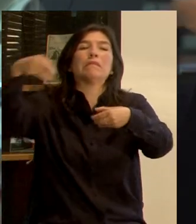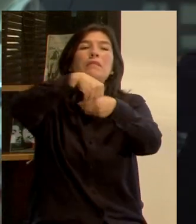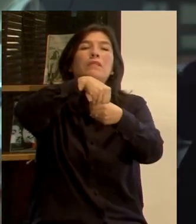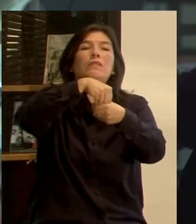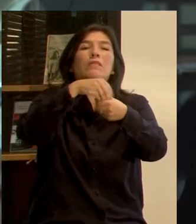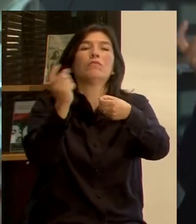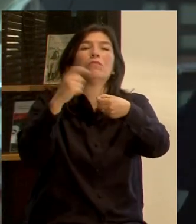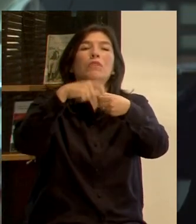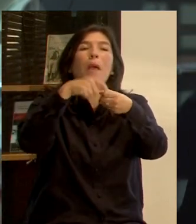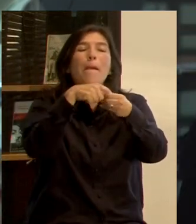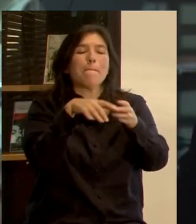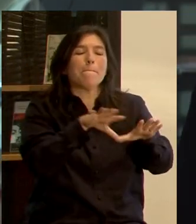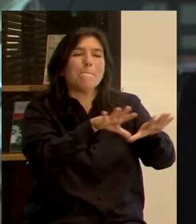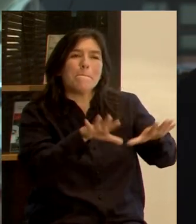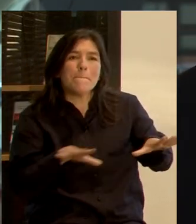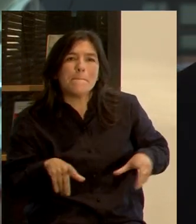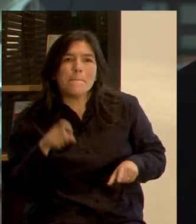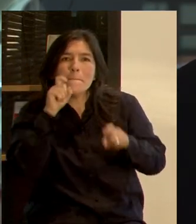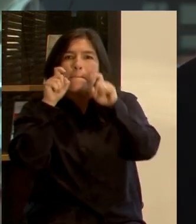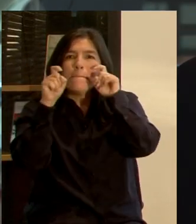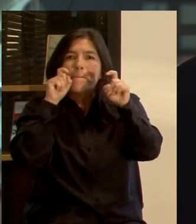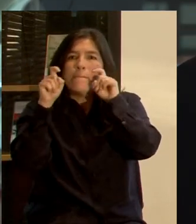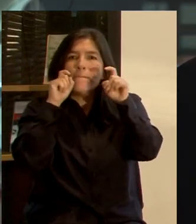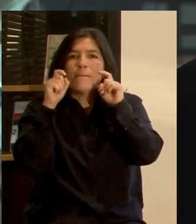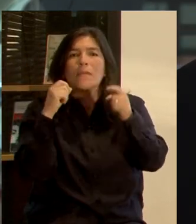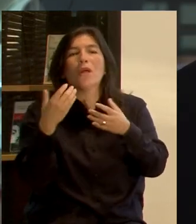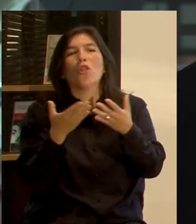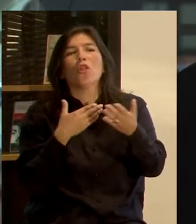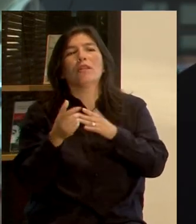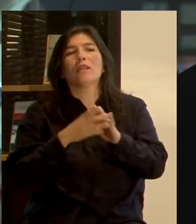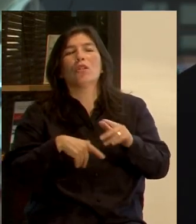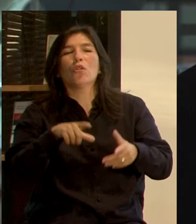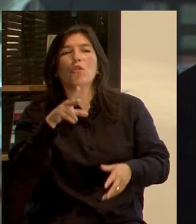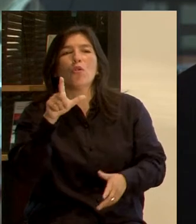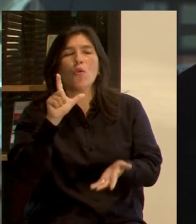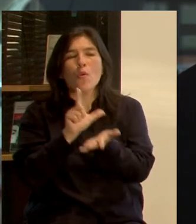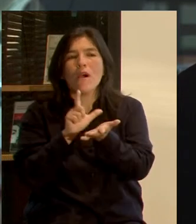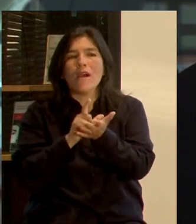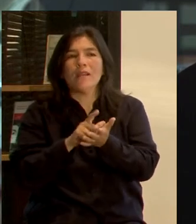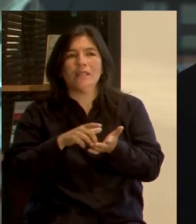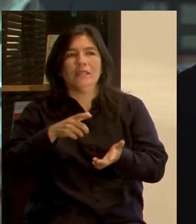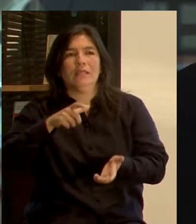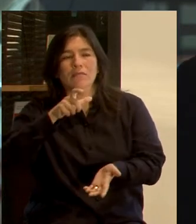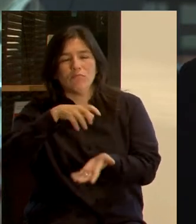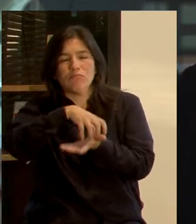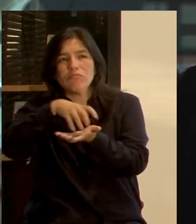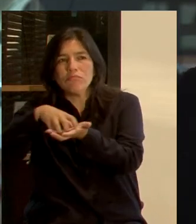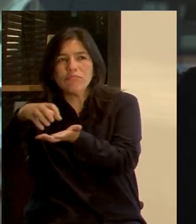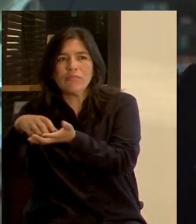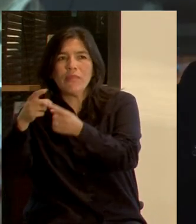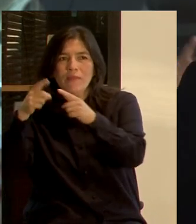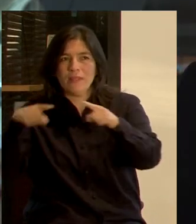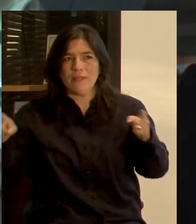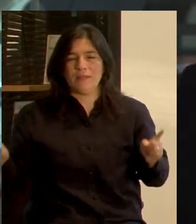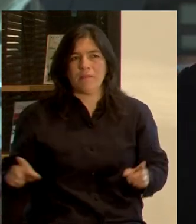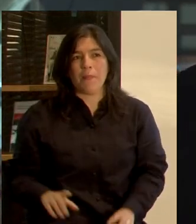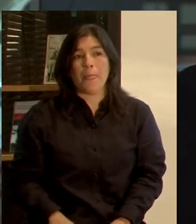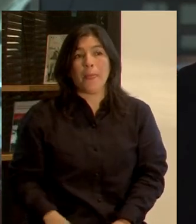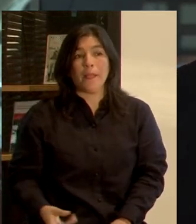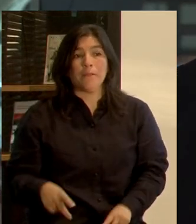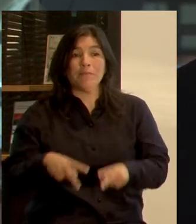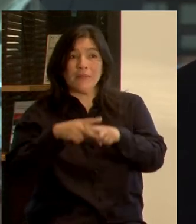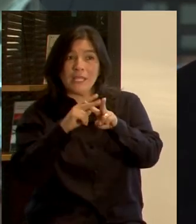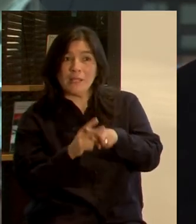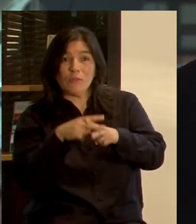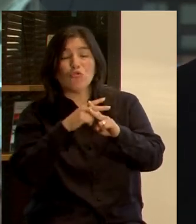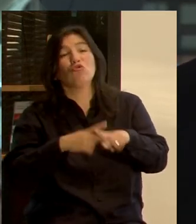los mapas de riesgo en los asentamientos humanos y las distintas características. Eso, los instrumentos hoy